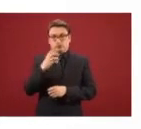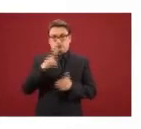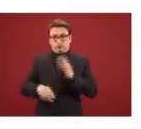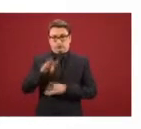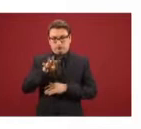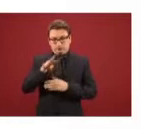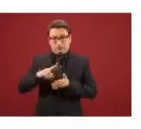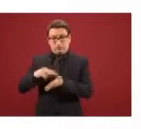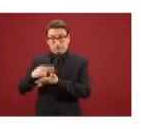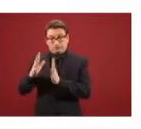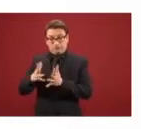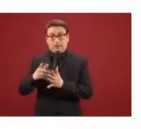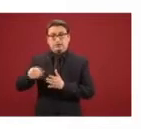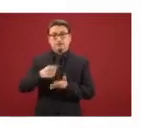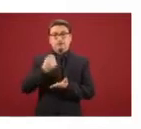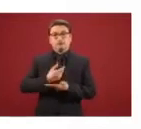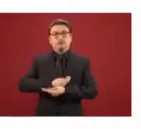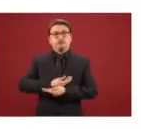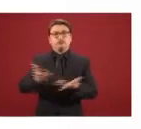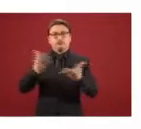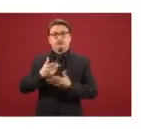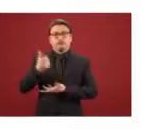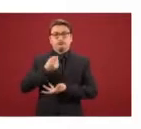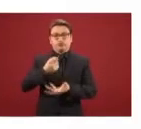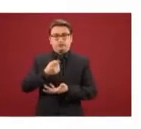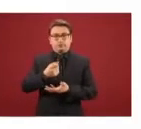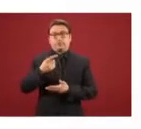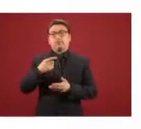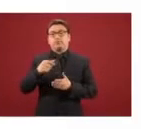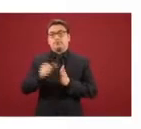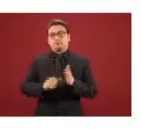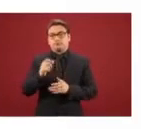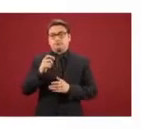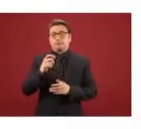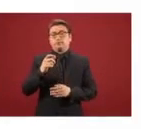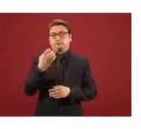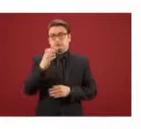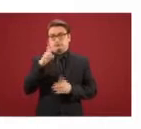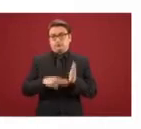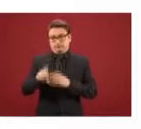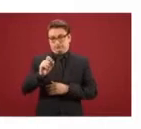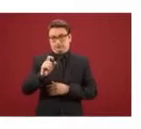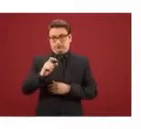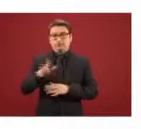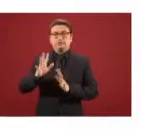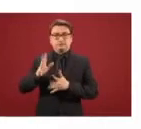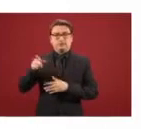por lo que se llevará a cabo la primera dispersión de recursos en el mes de enero de 2020, porque ya tenemos la autorización